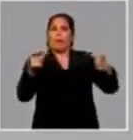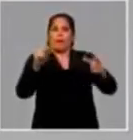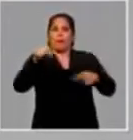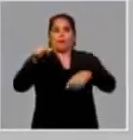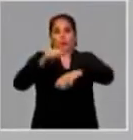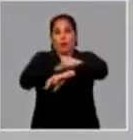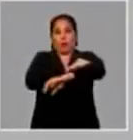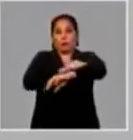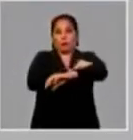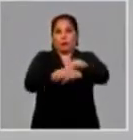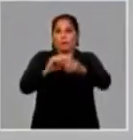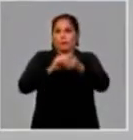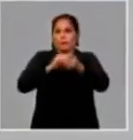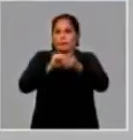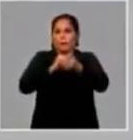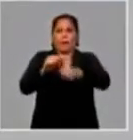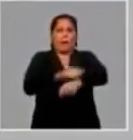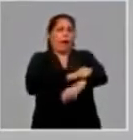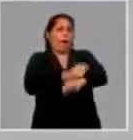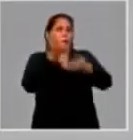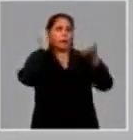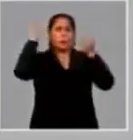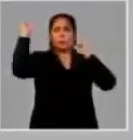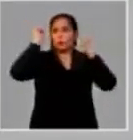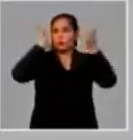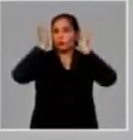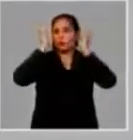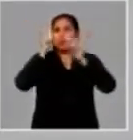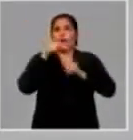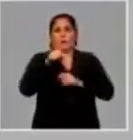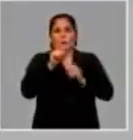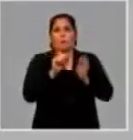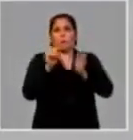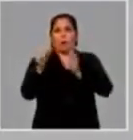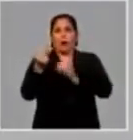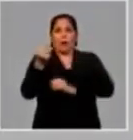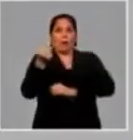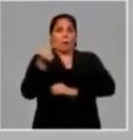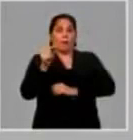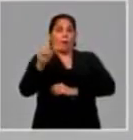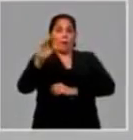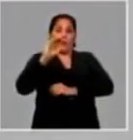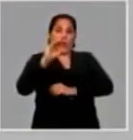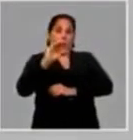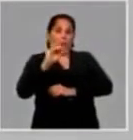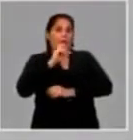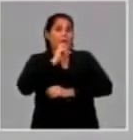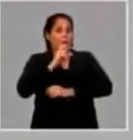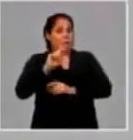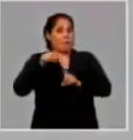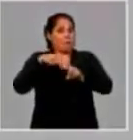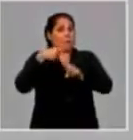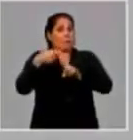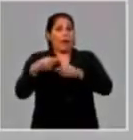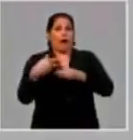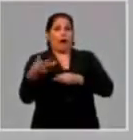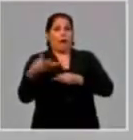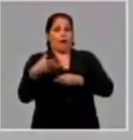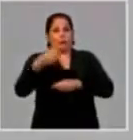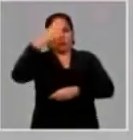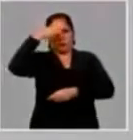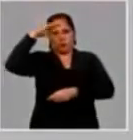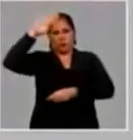jabones. Esta situación ha traído al país la erogación de recursos financieros adicionales, lo que ha